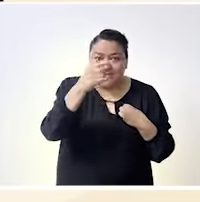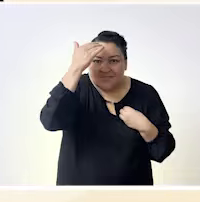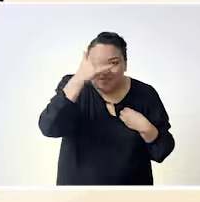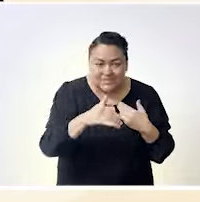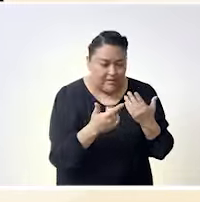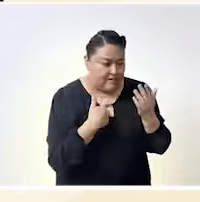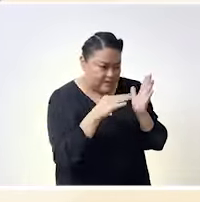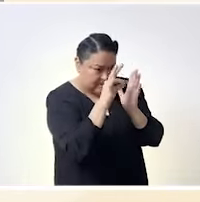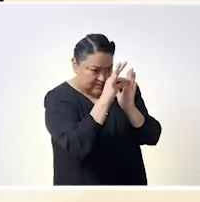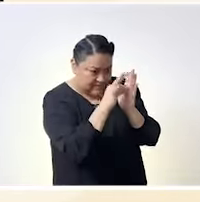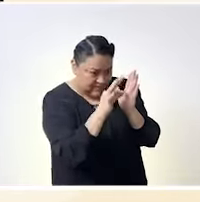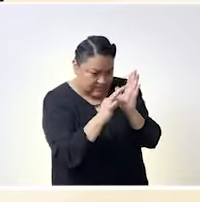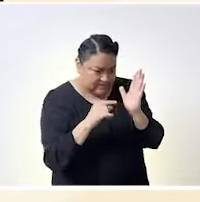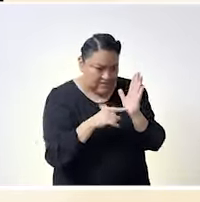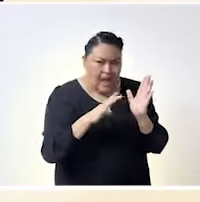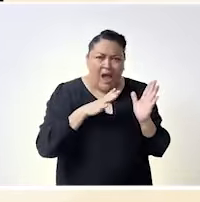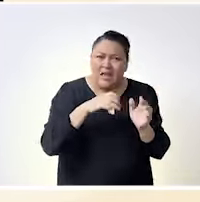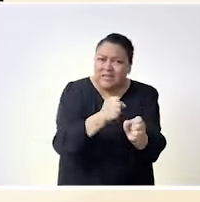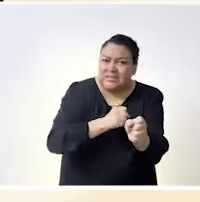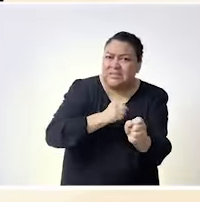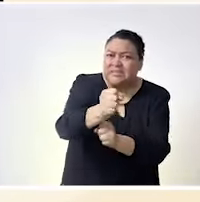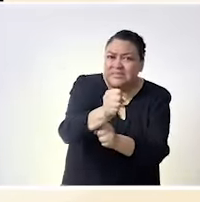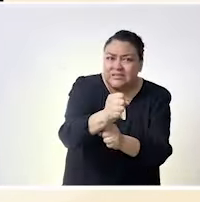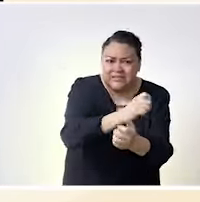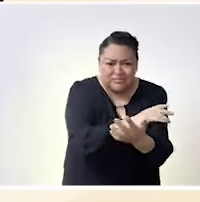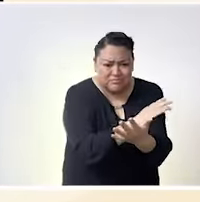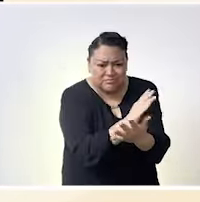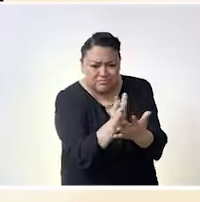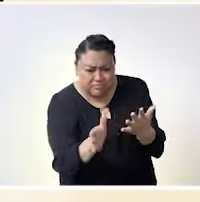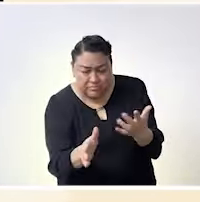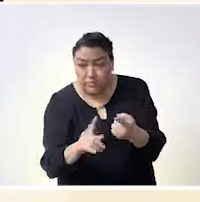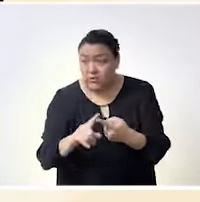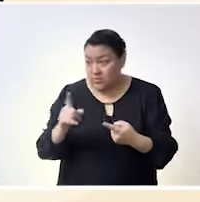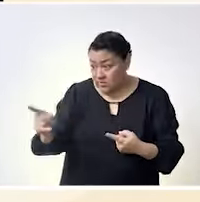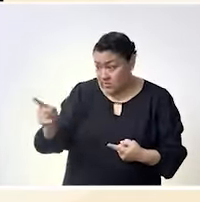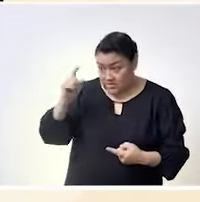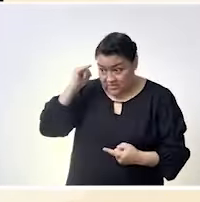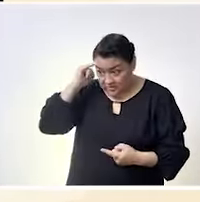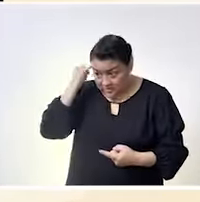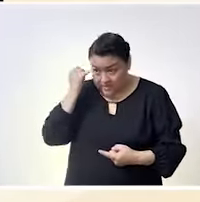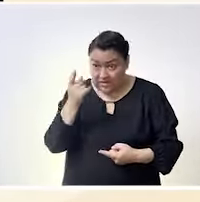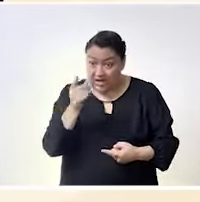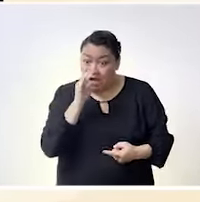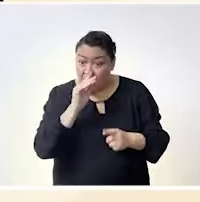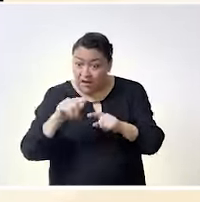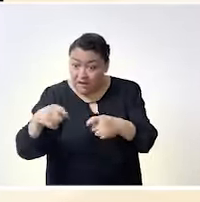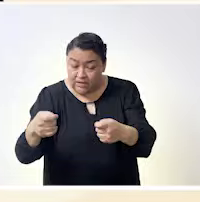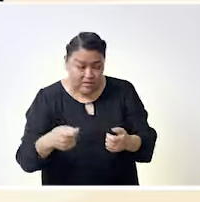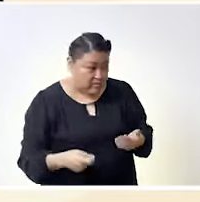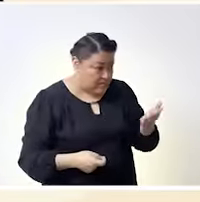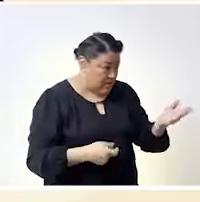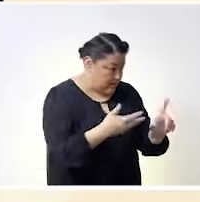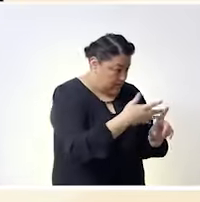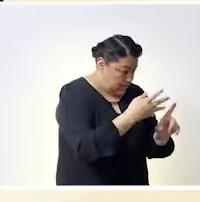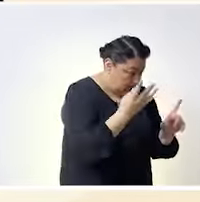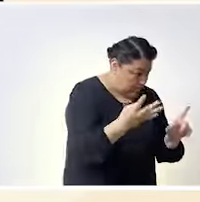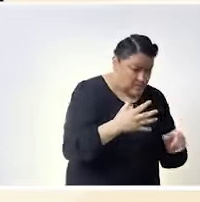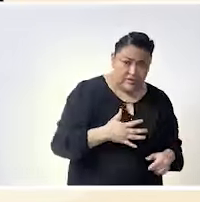índices y niveles tipo y diferentes tipos de violencias por ser indígena afrodescendiente